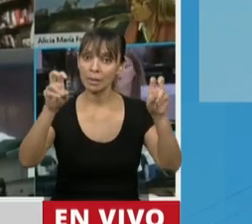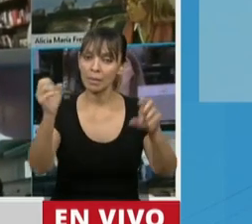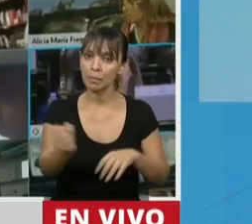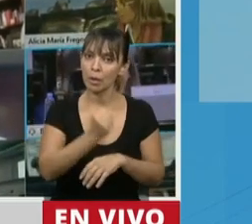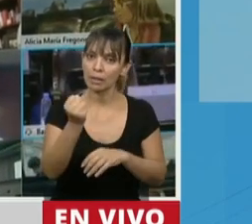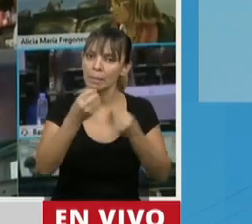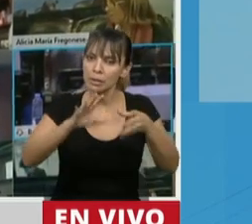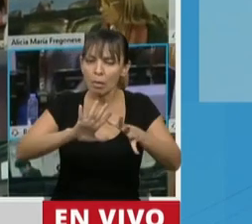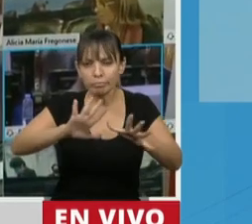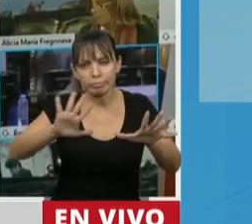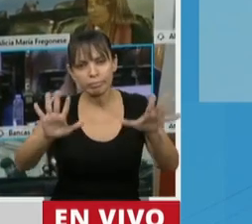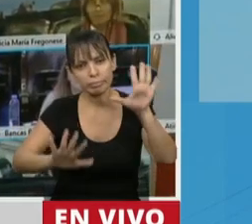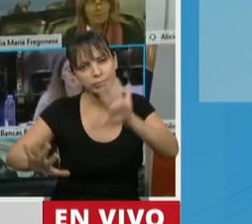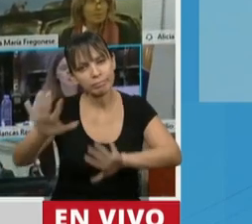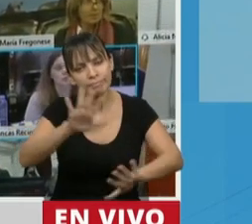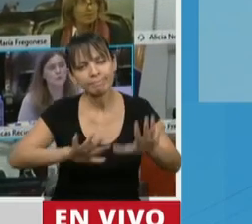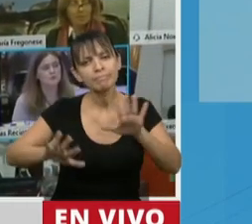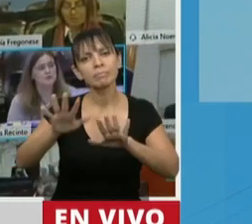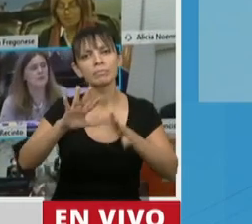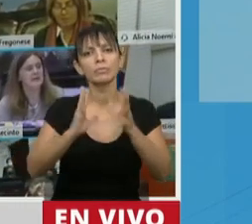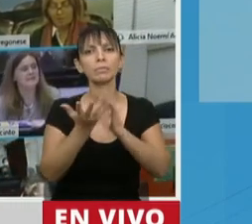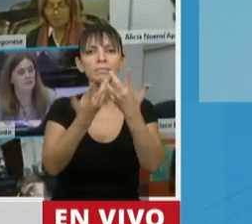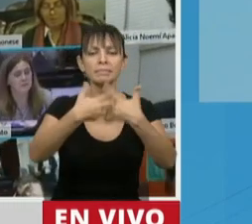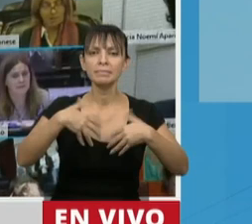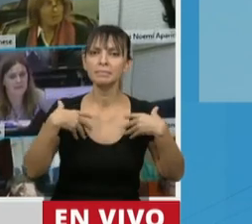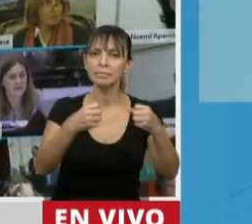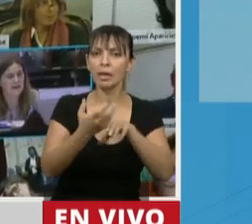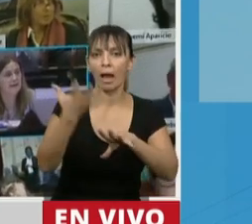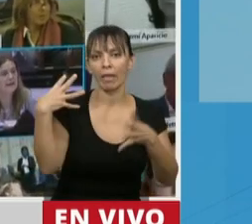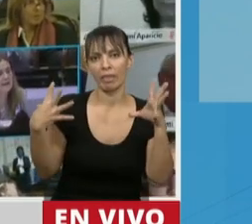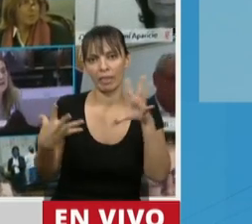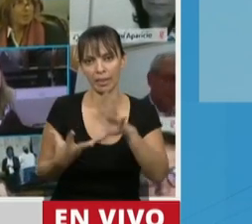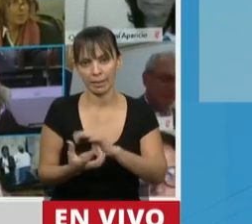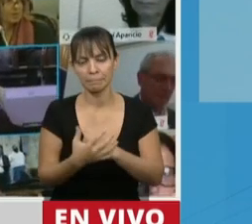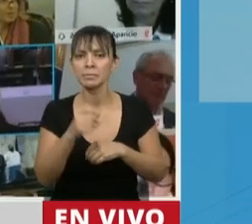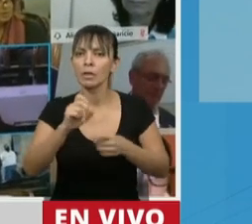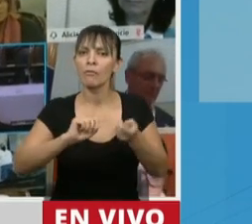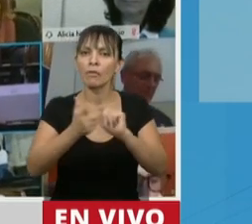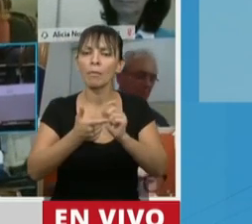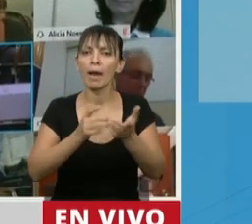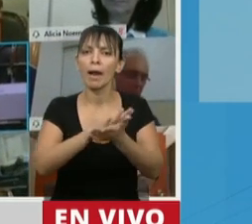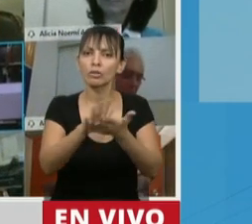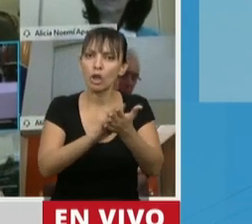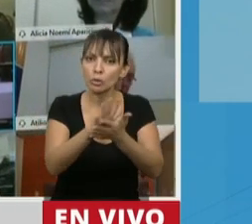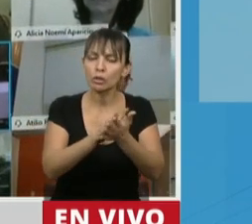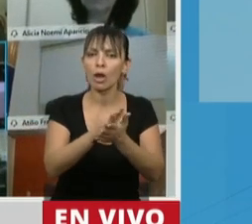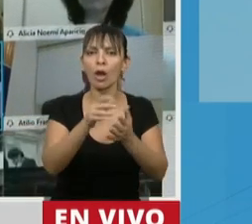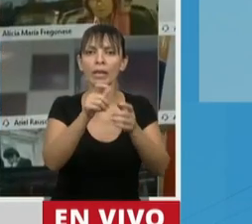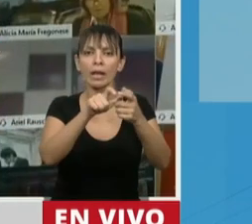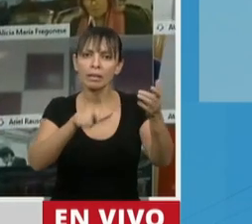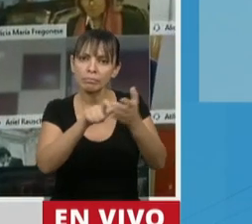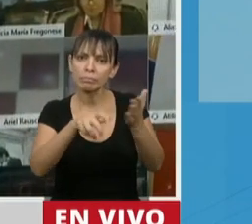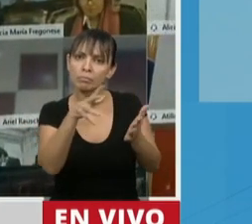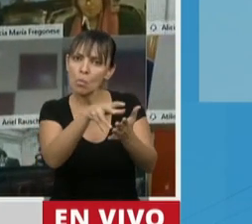reconstruir un sistema de salud que estaba dañado. Es una herramienta de prescripciones, las recetas